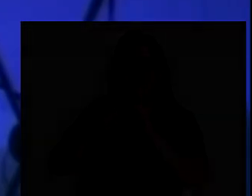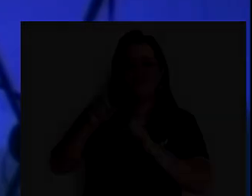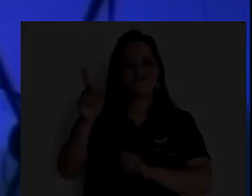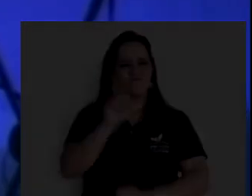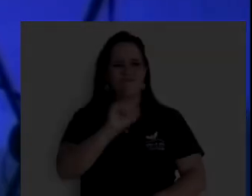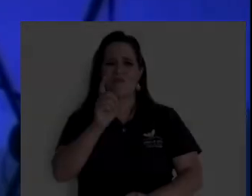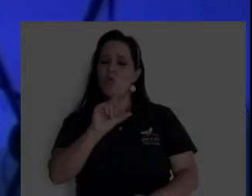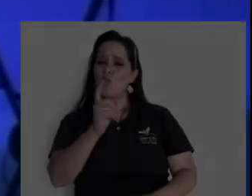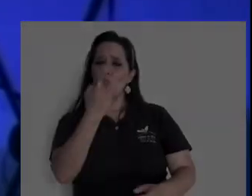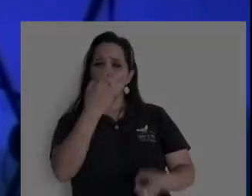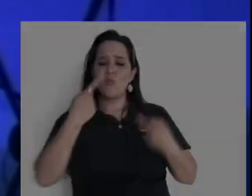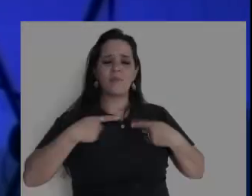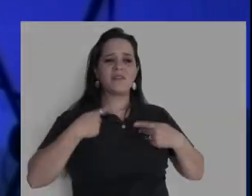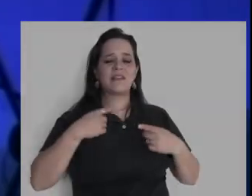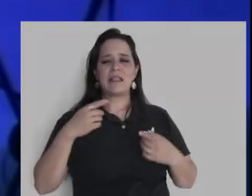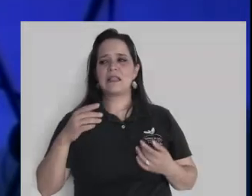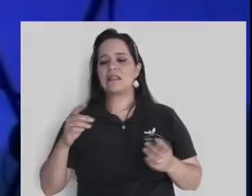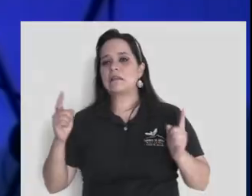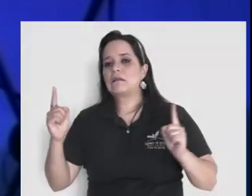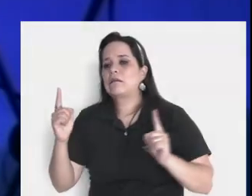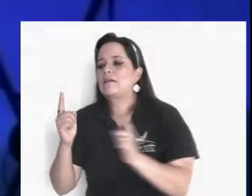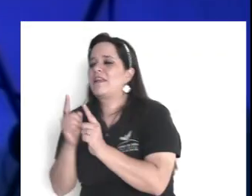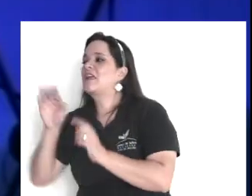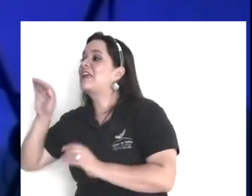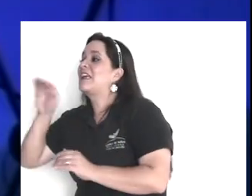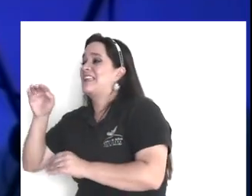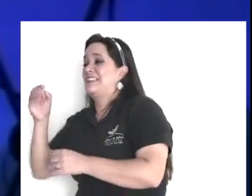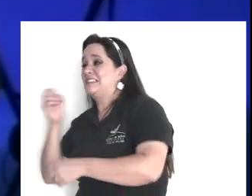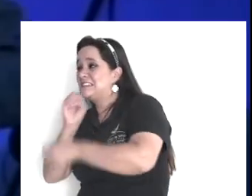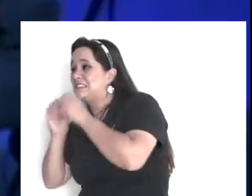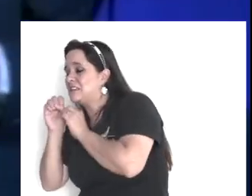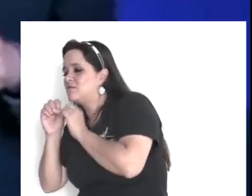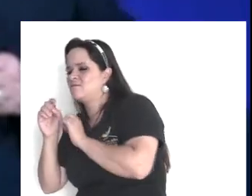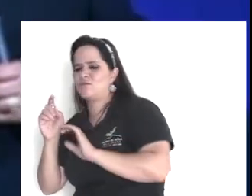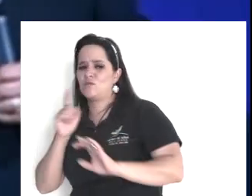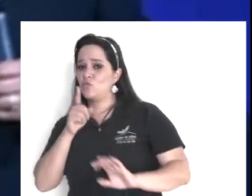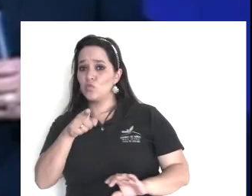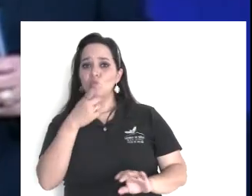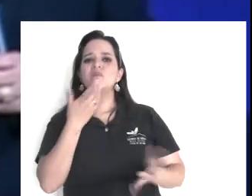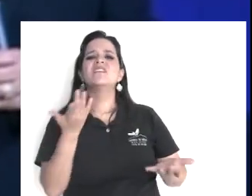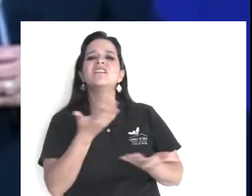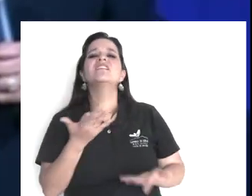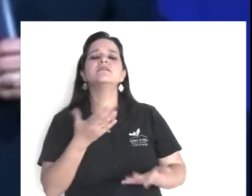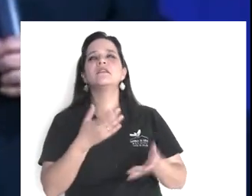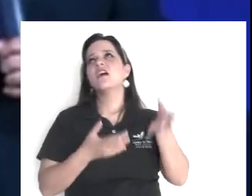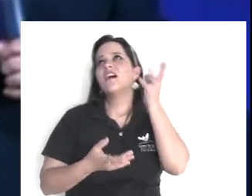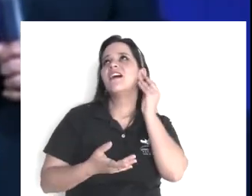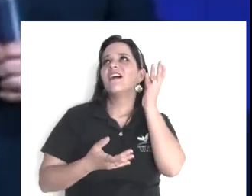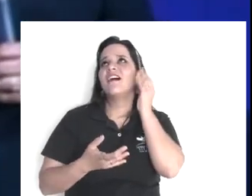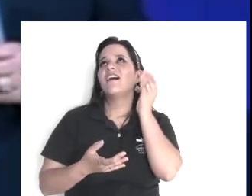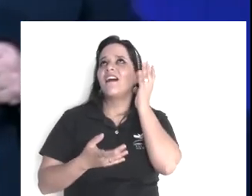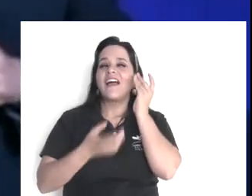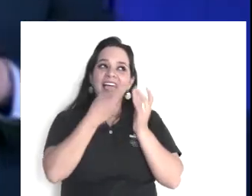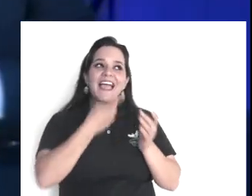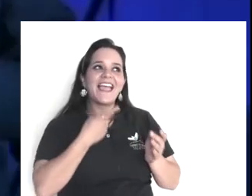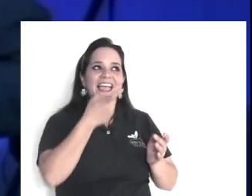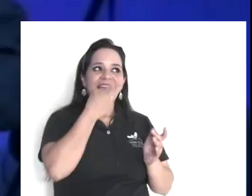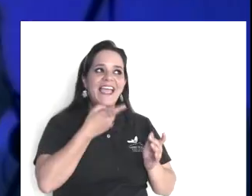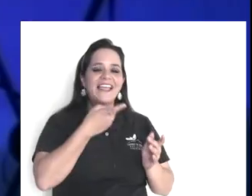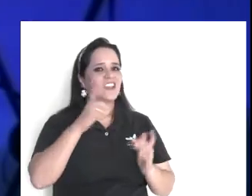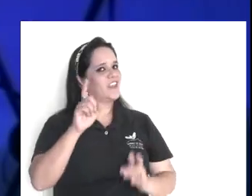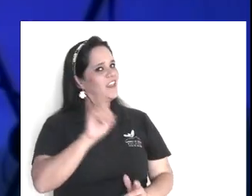no te concertarás con el impío para ser testigo falso, ese versículo,